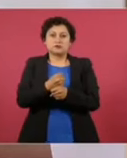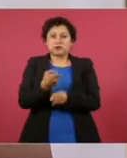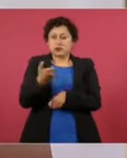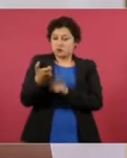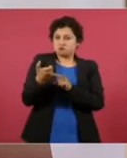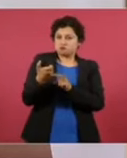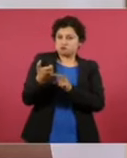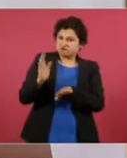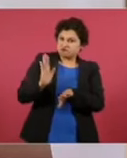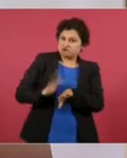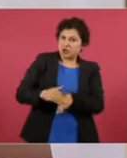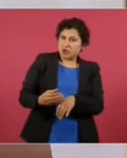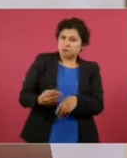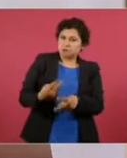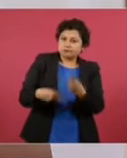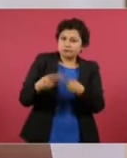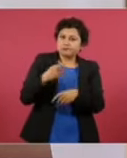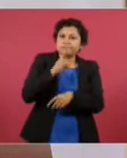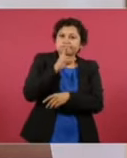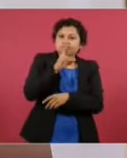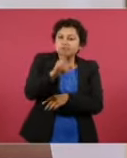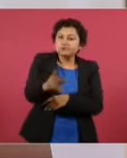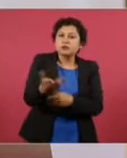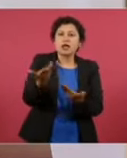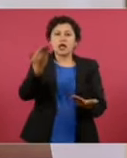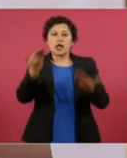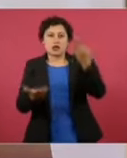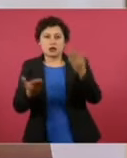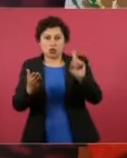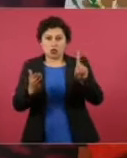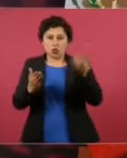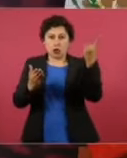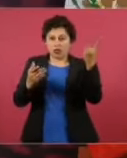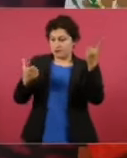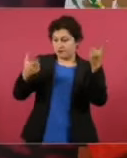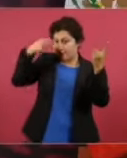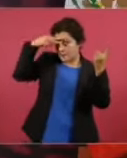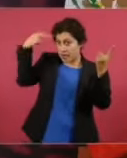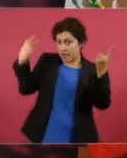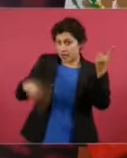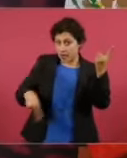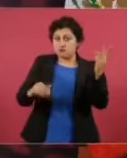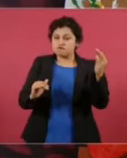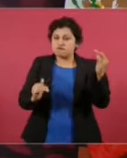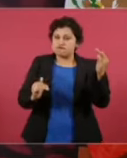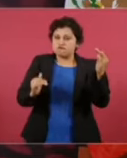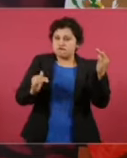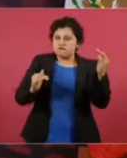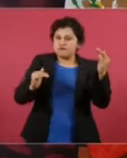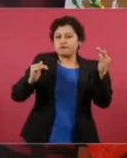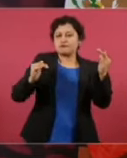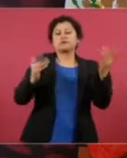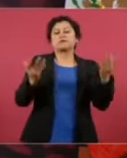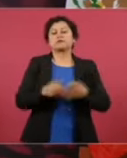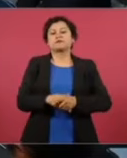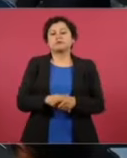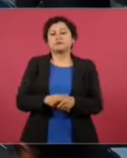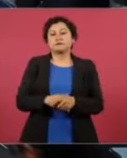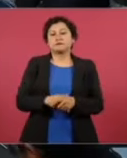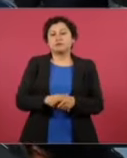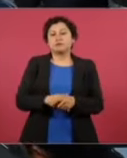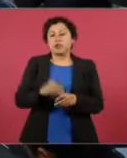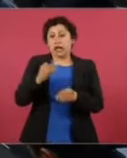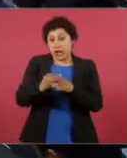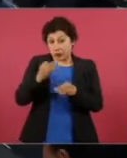fuerte con relación al dólar, el peso. Y con esto nos